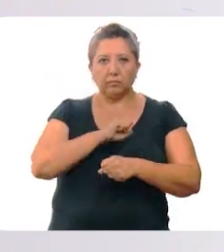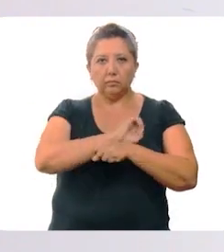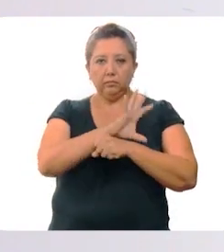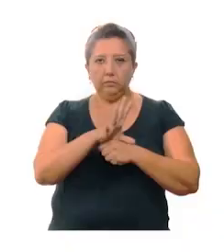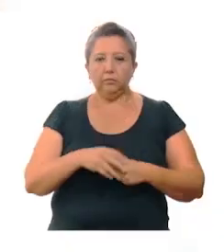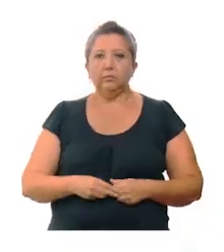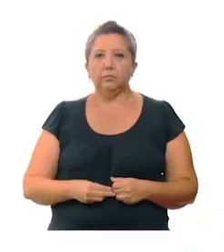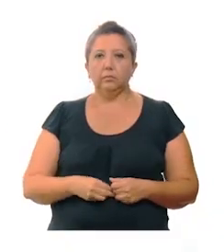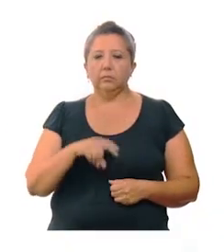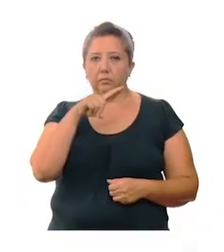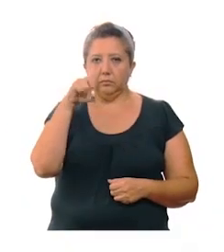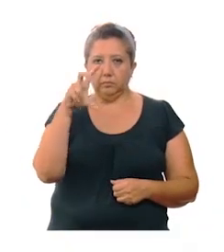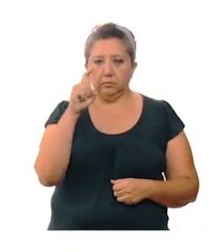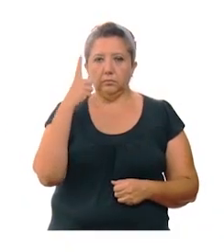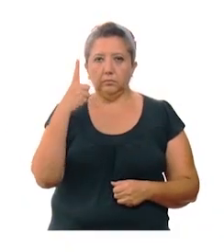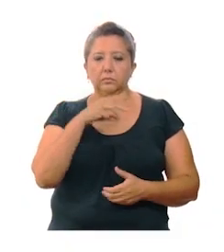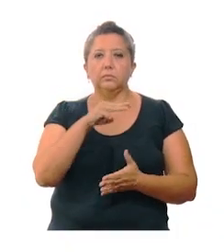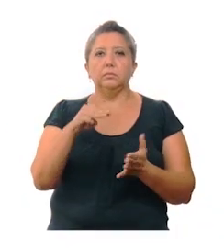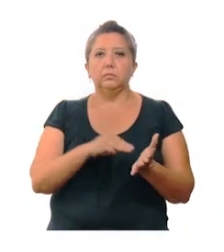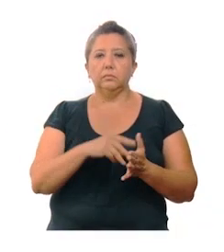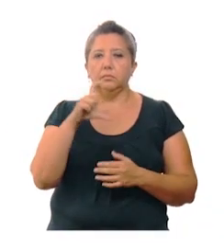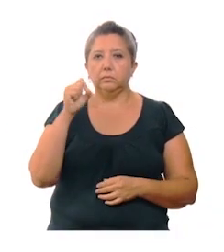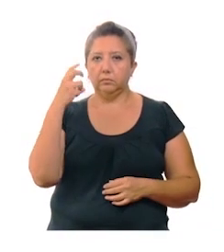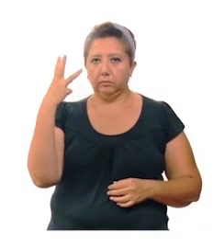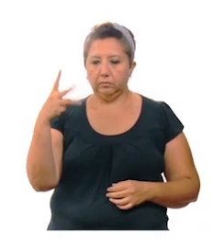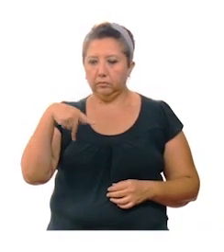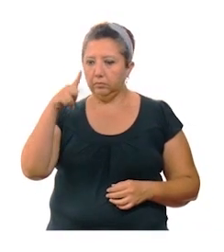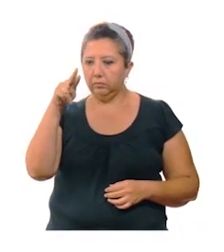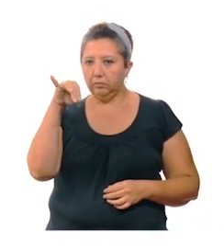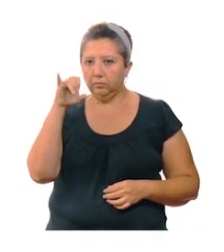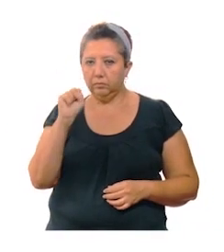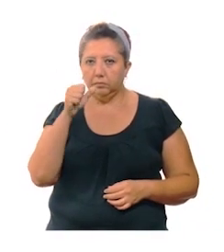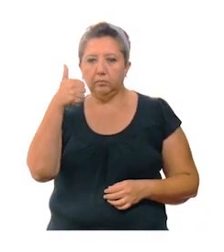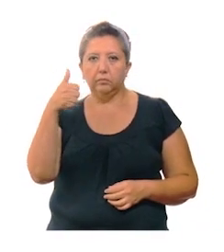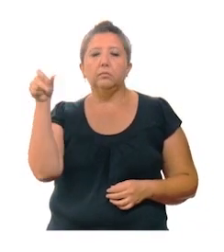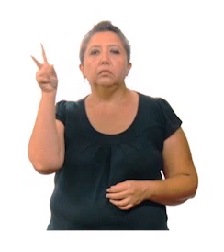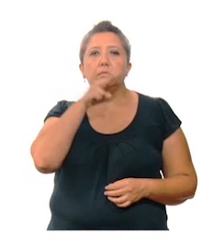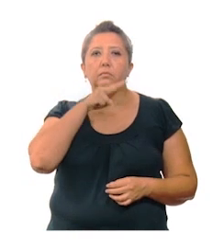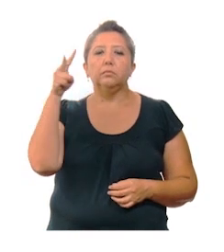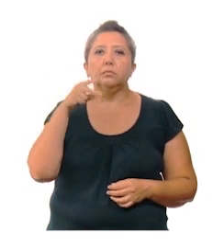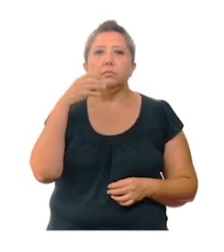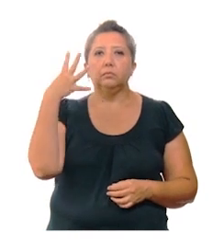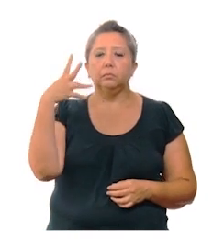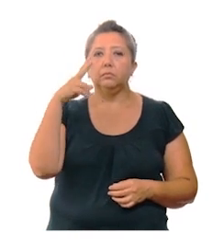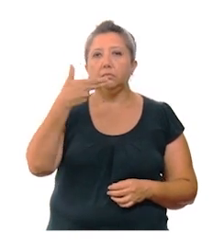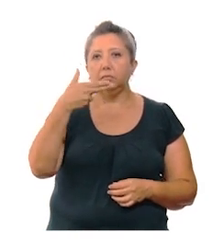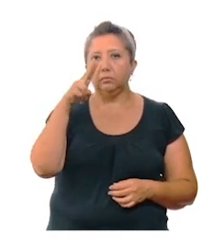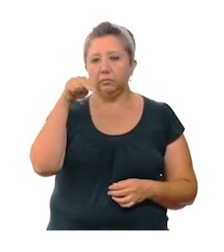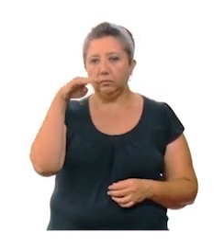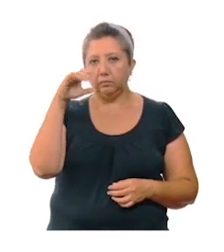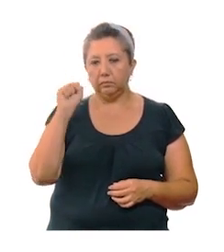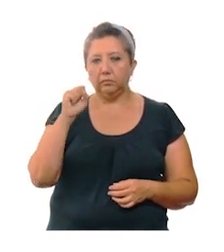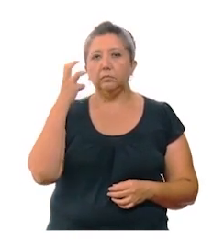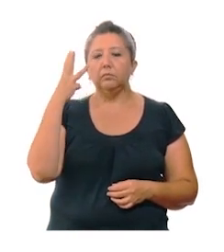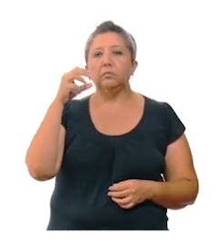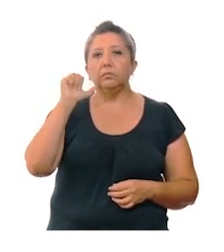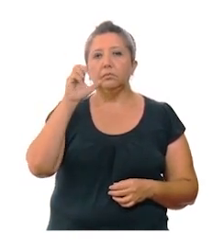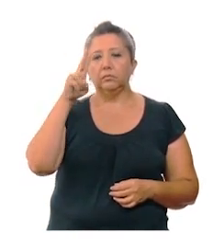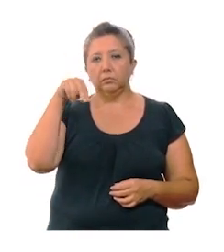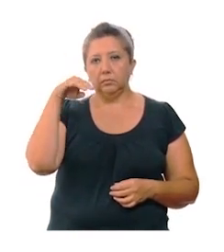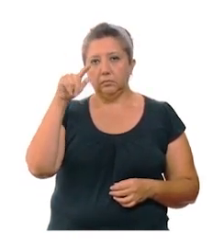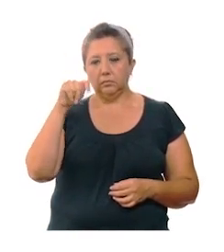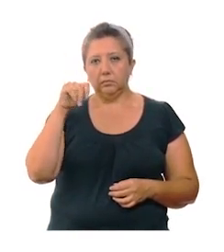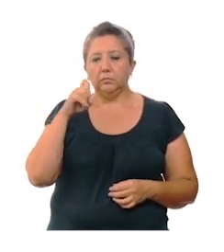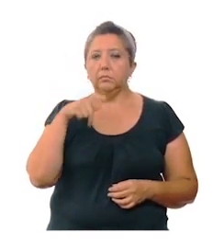coronavirus. 131 en Mérida, 23 en Canacín, 6 en Valladolid, 4 en Junucmá, 3 en Acanqué,